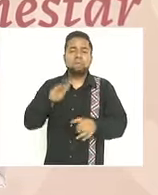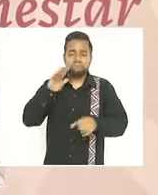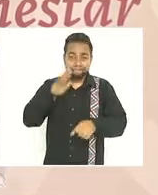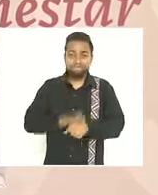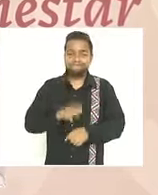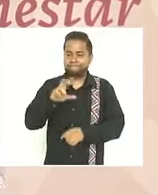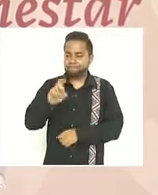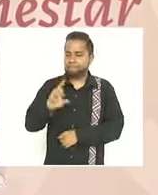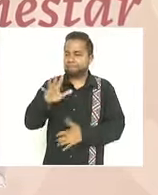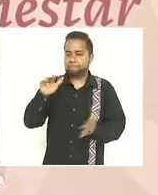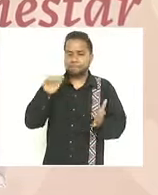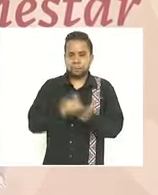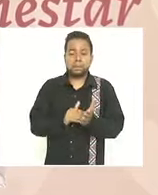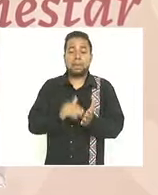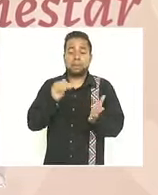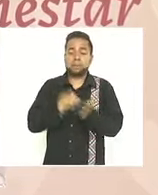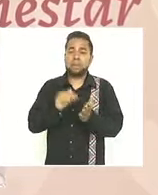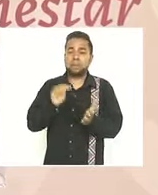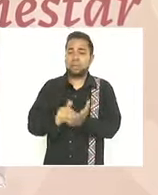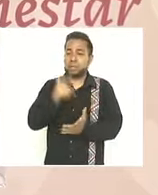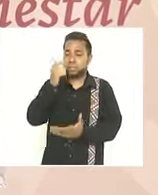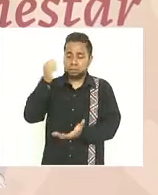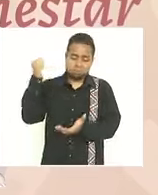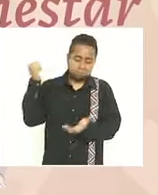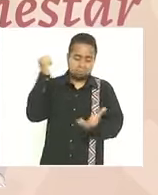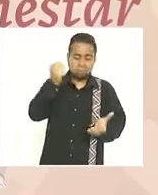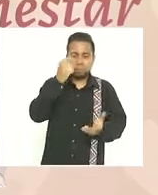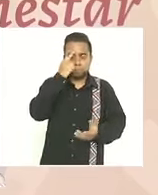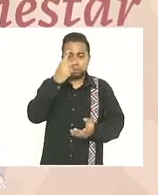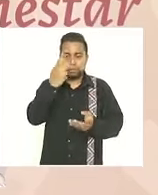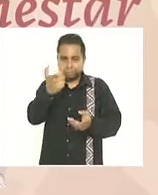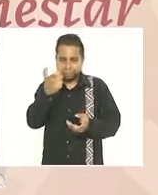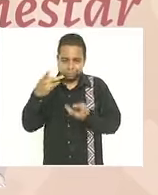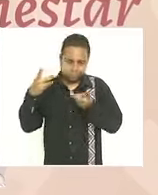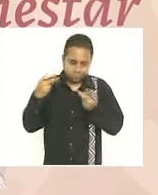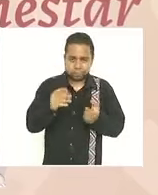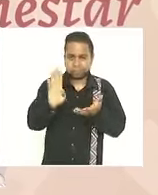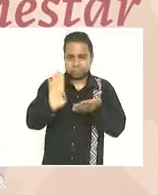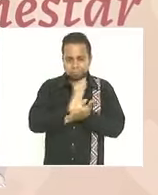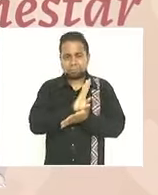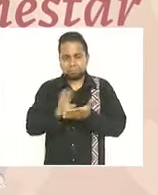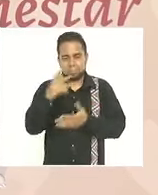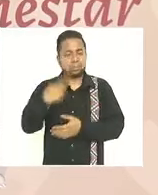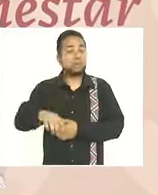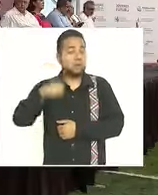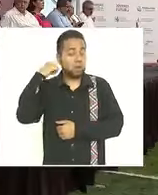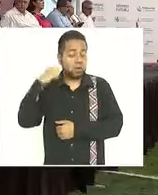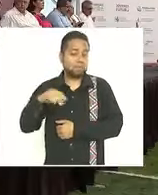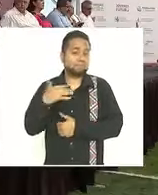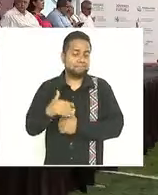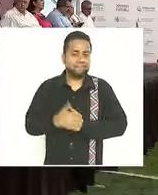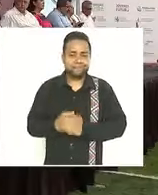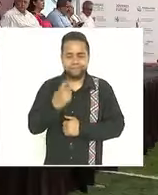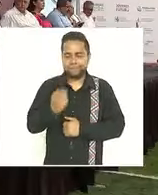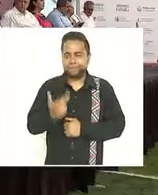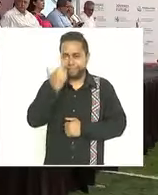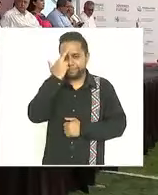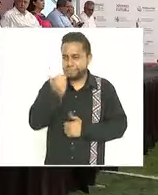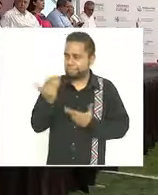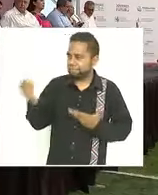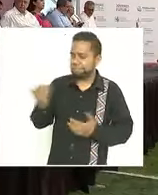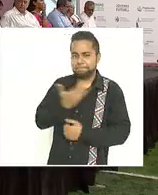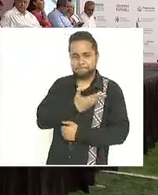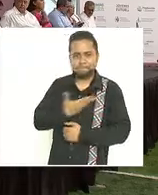35 mil millones de pesos en inversión de bienestar en Oaxaca por esta razón señor